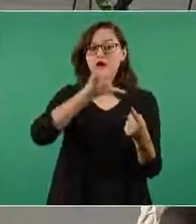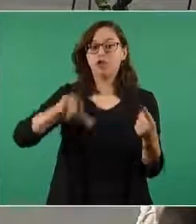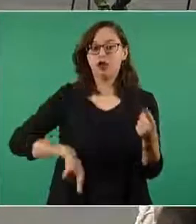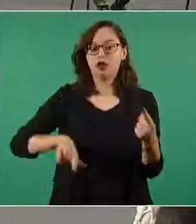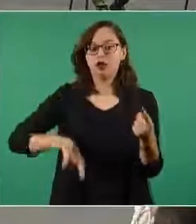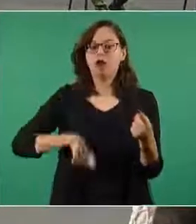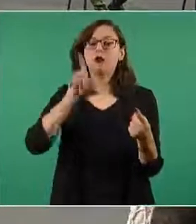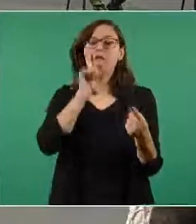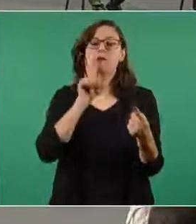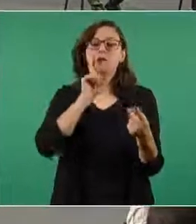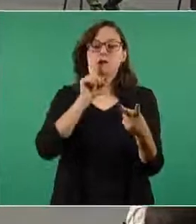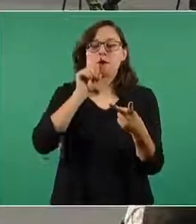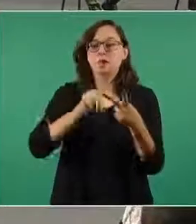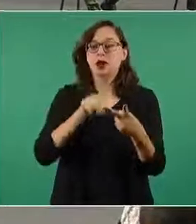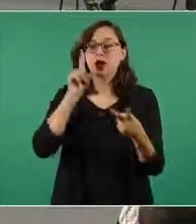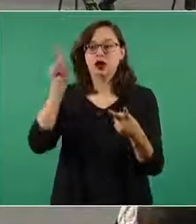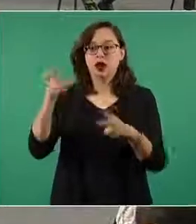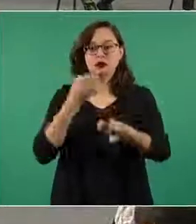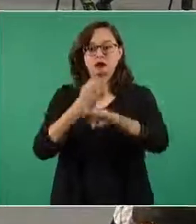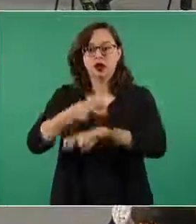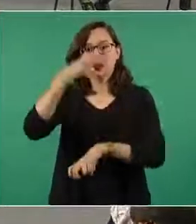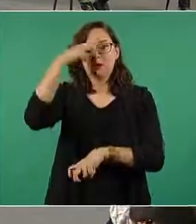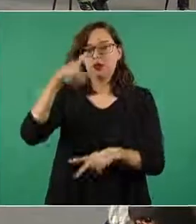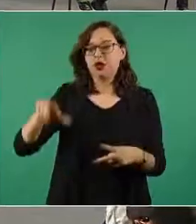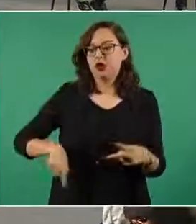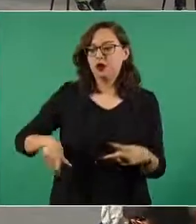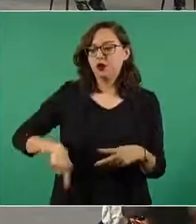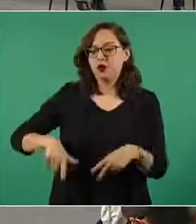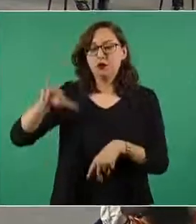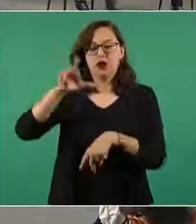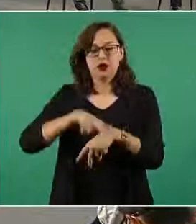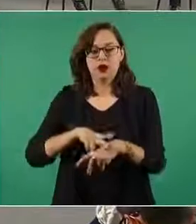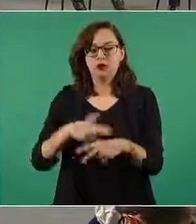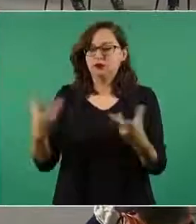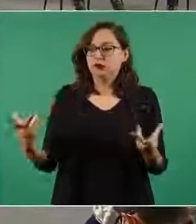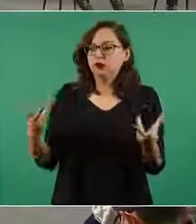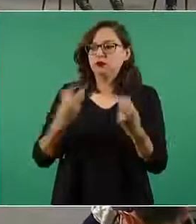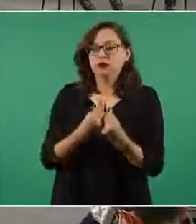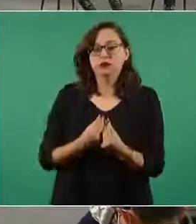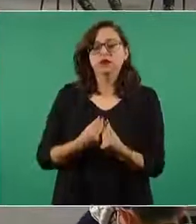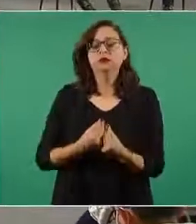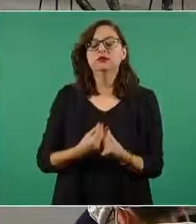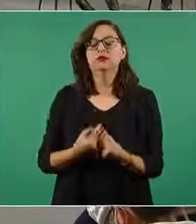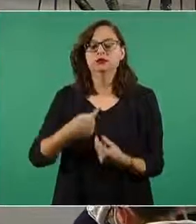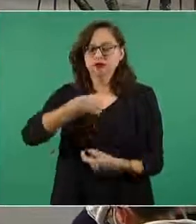del Mazo que nos han ayudado mucho las dos autoridades